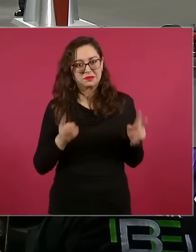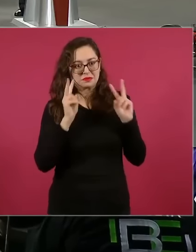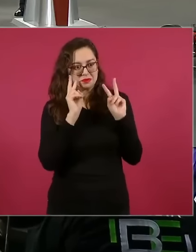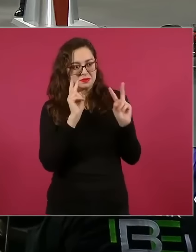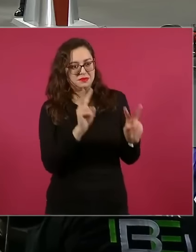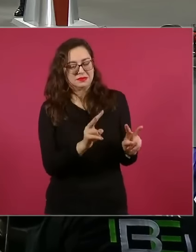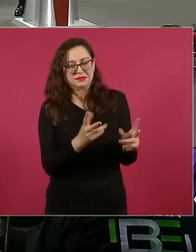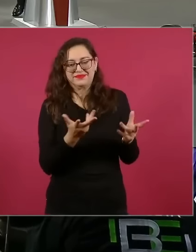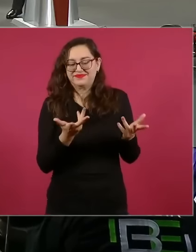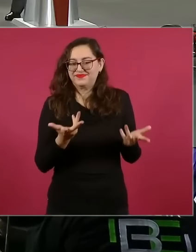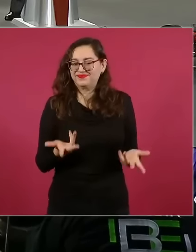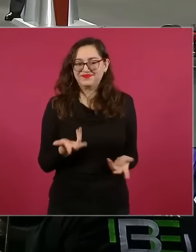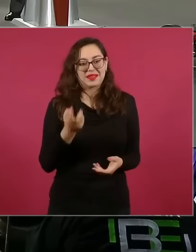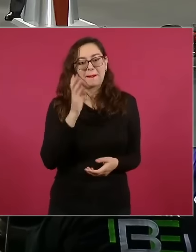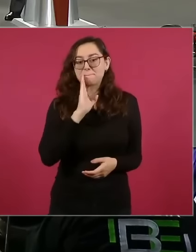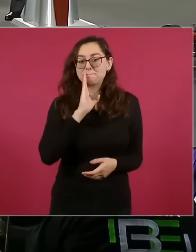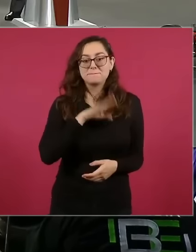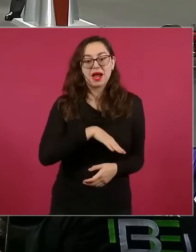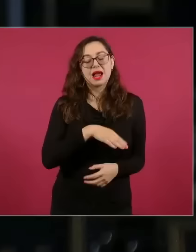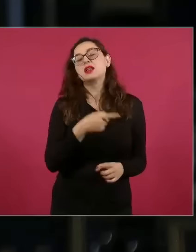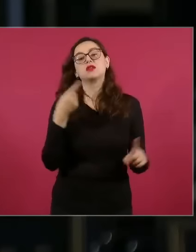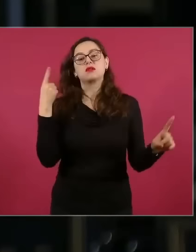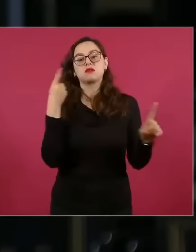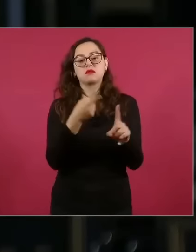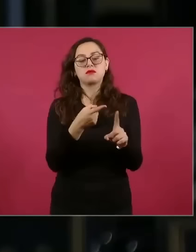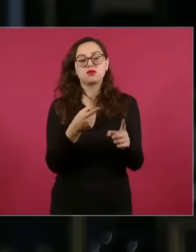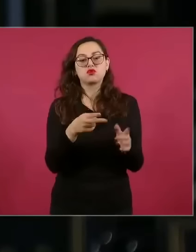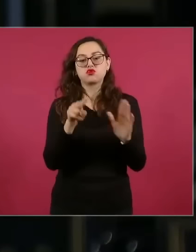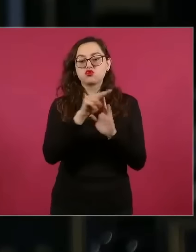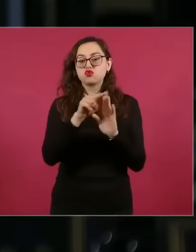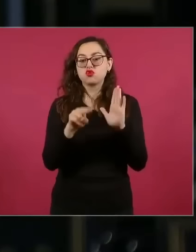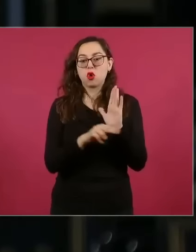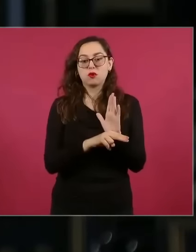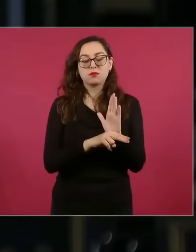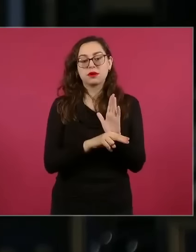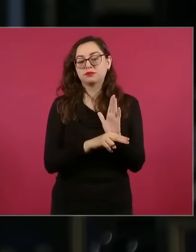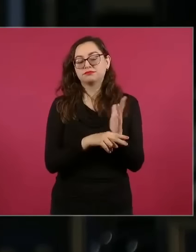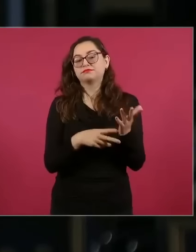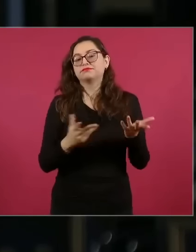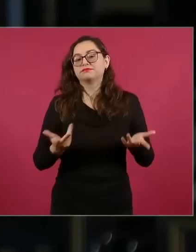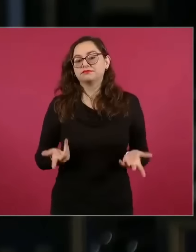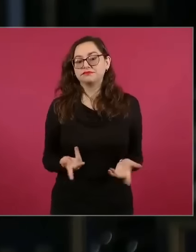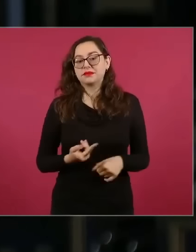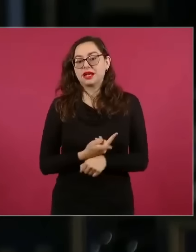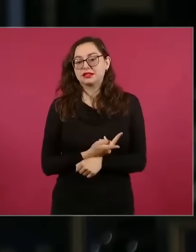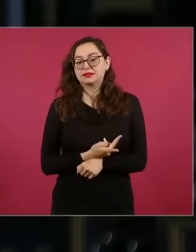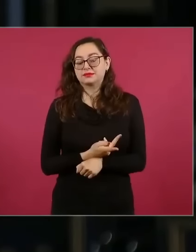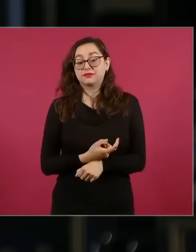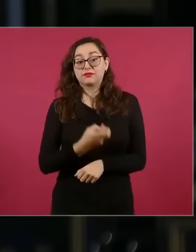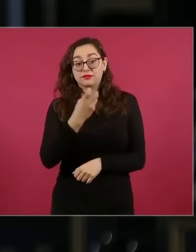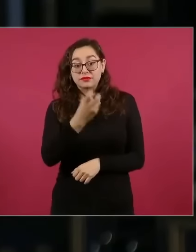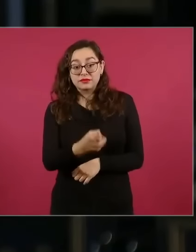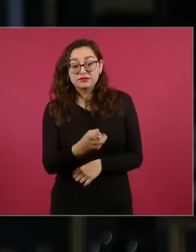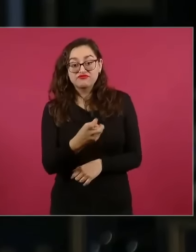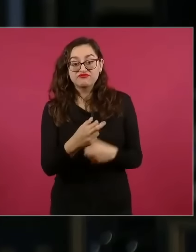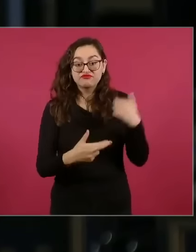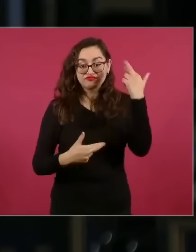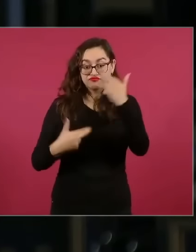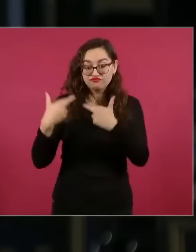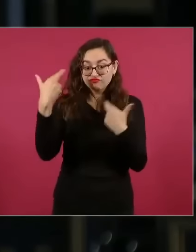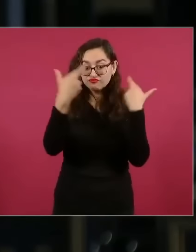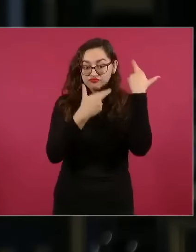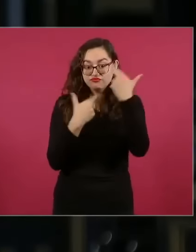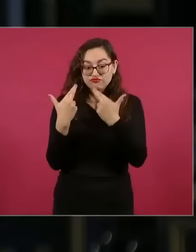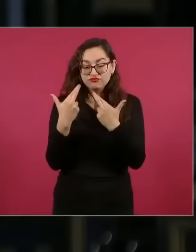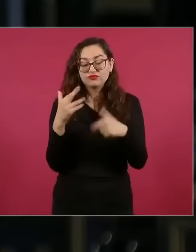pues no estaría cumpliendo con esta normatividad preguntarle si se va a revisar ese asunto también